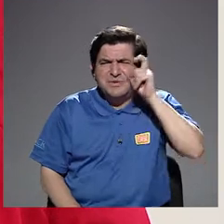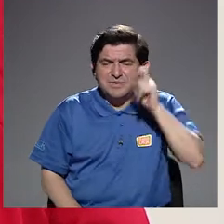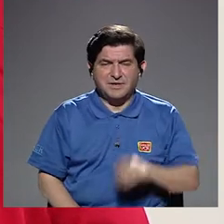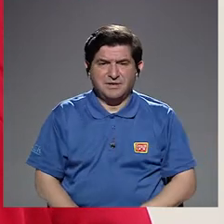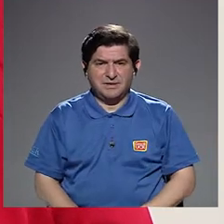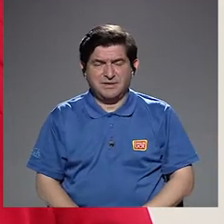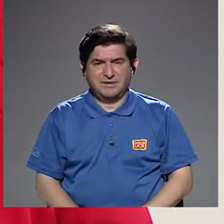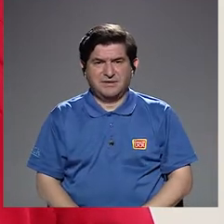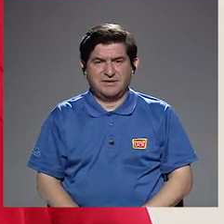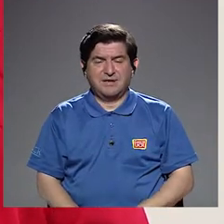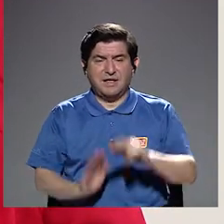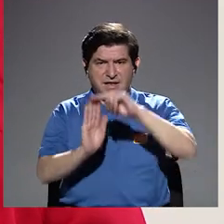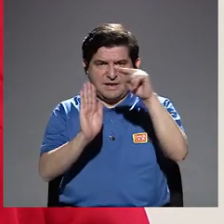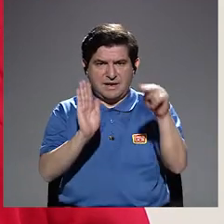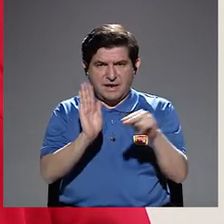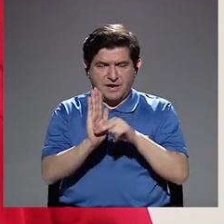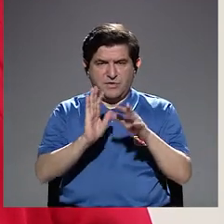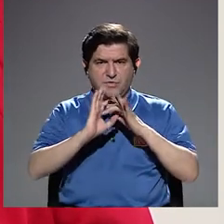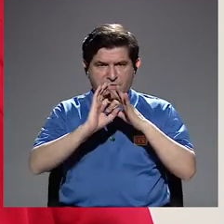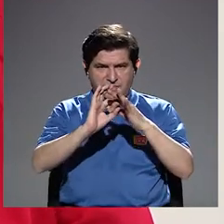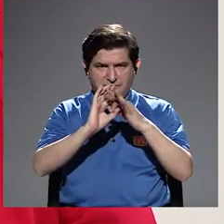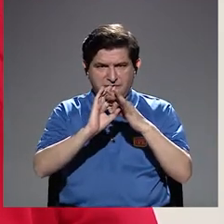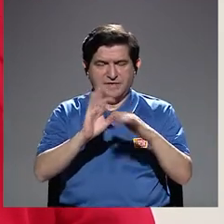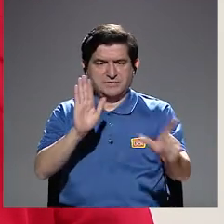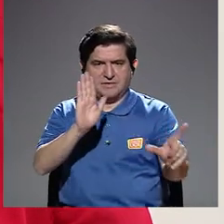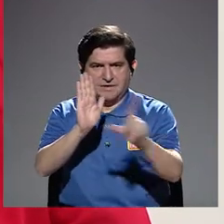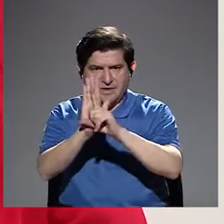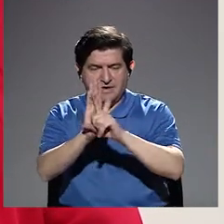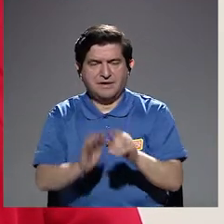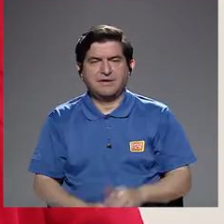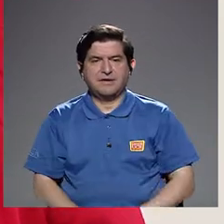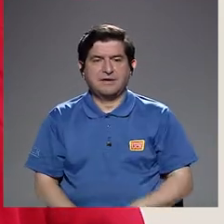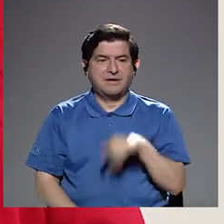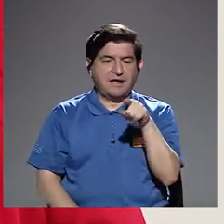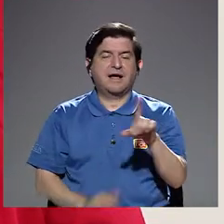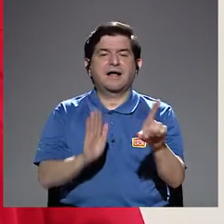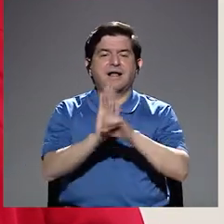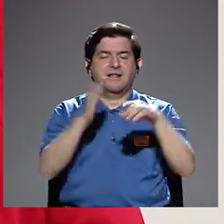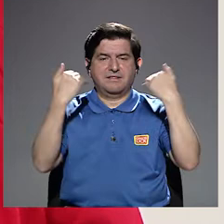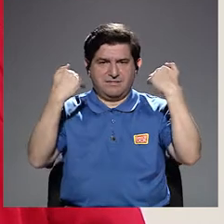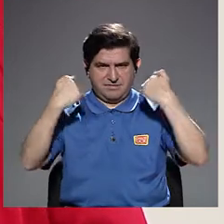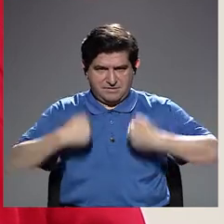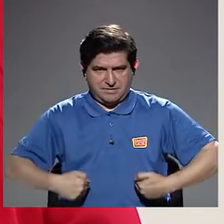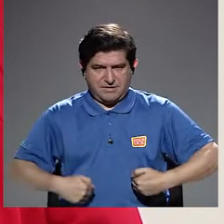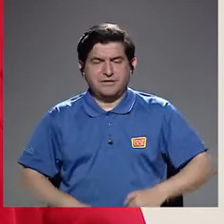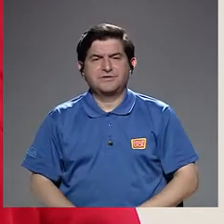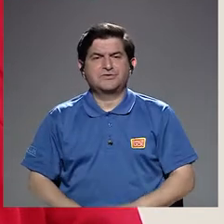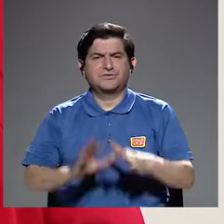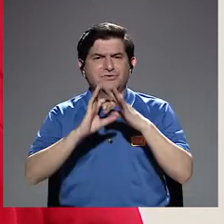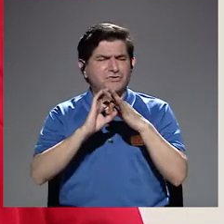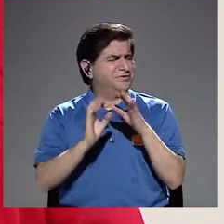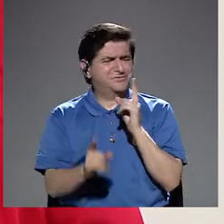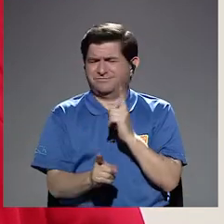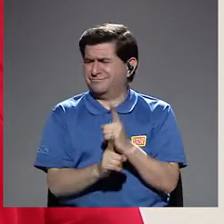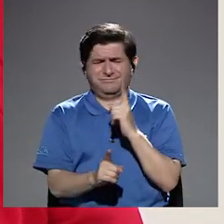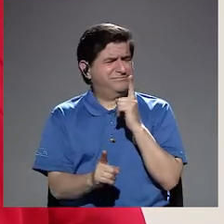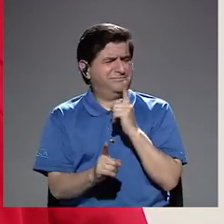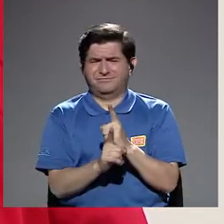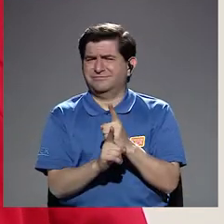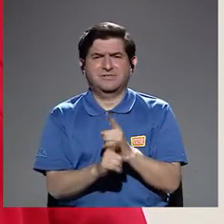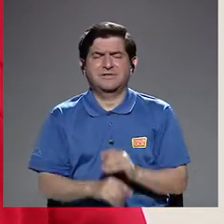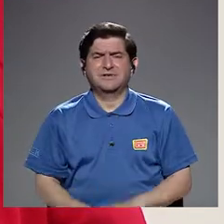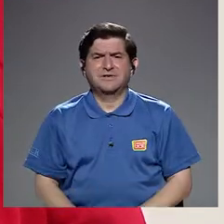El marco, digamos, de referencia de la ley es un marco de derechos humanos porque una relación impropia